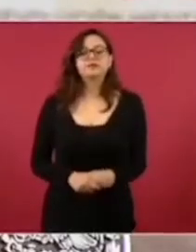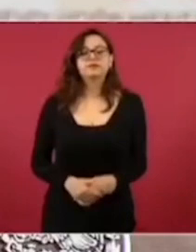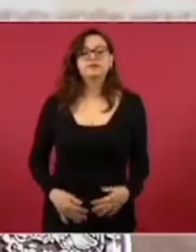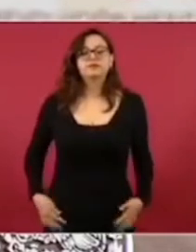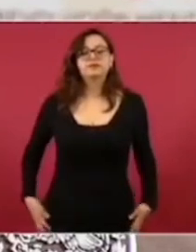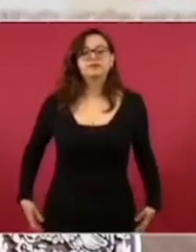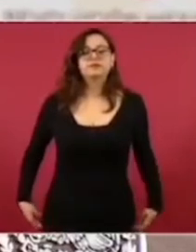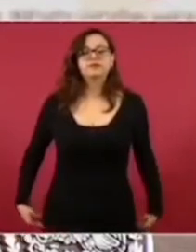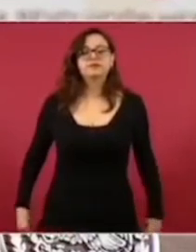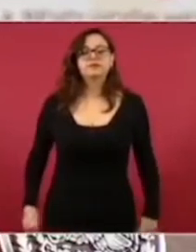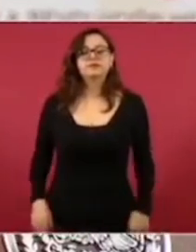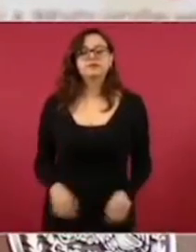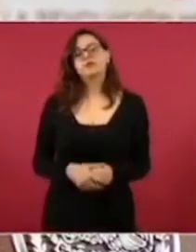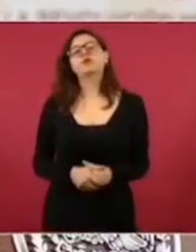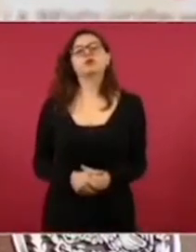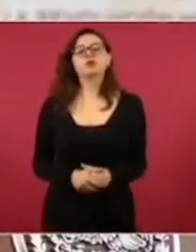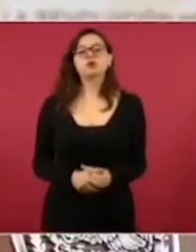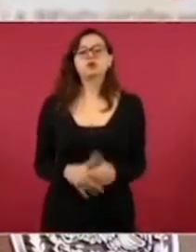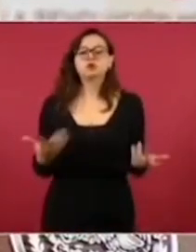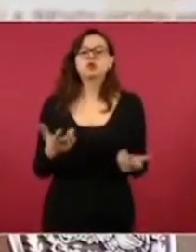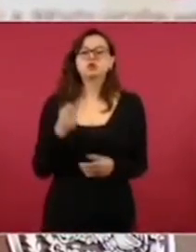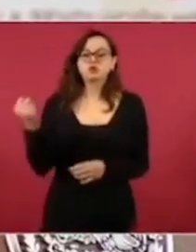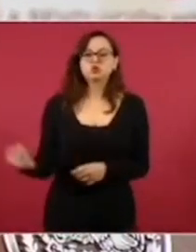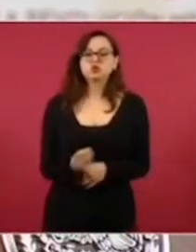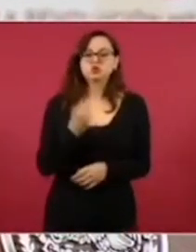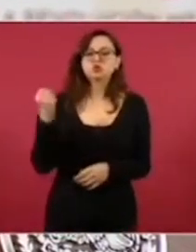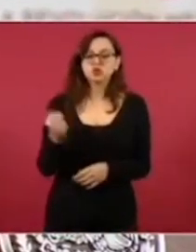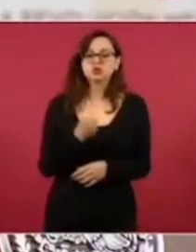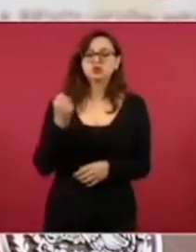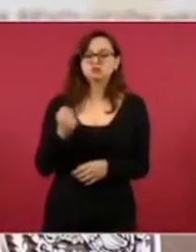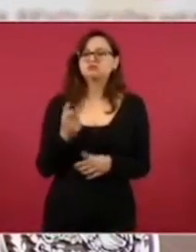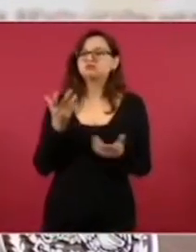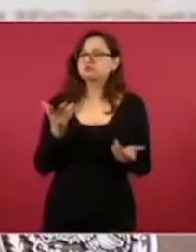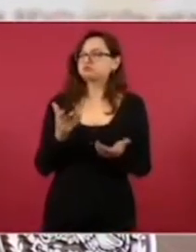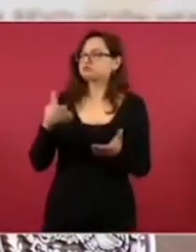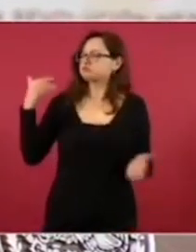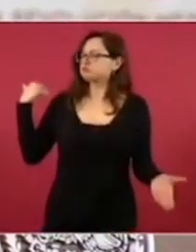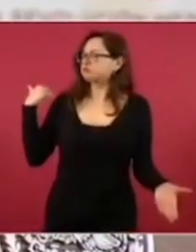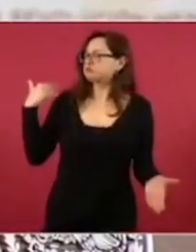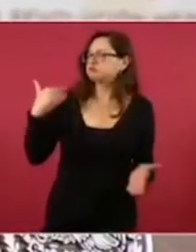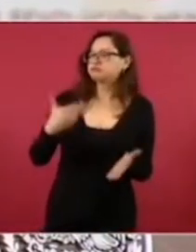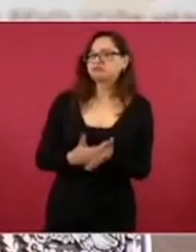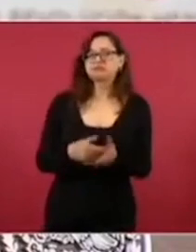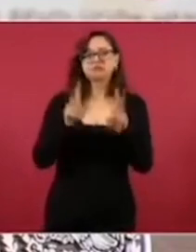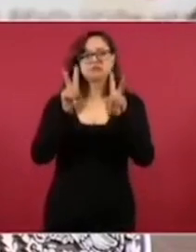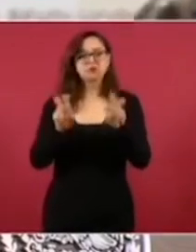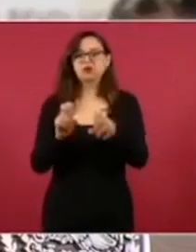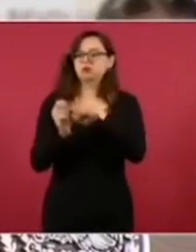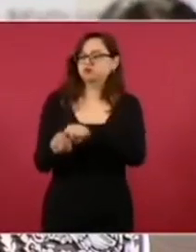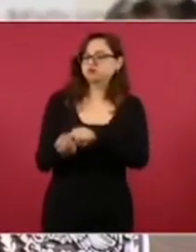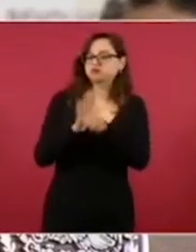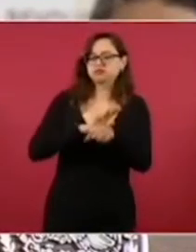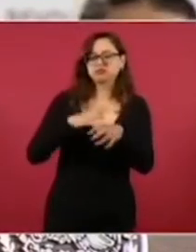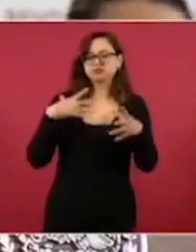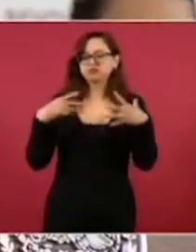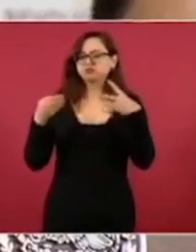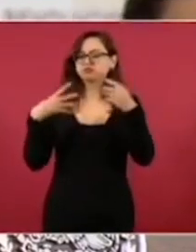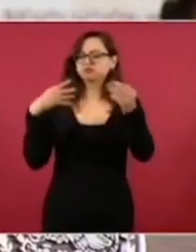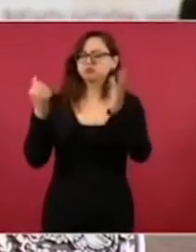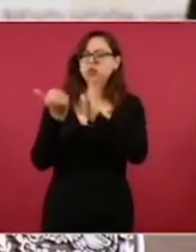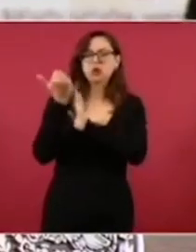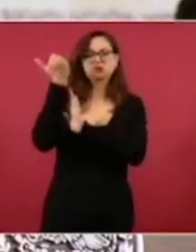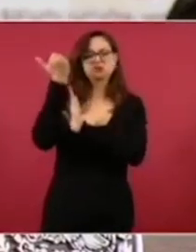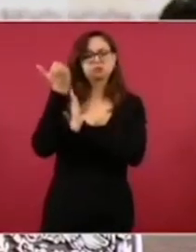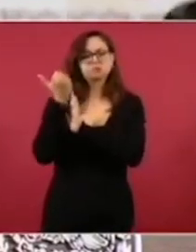ha venido cediendo la pandemia y el informe de salud